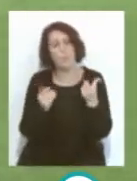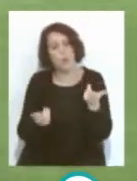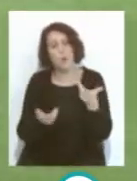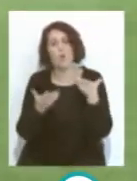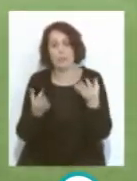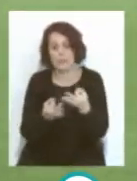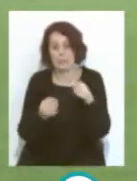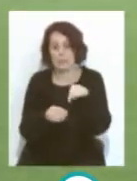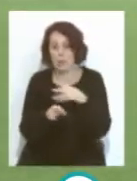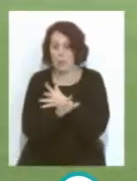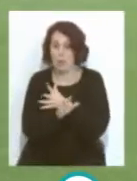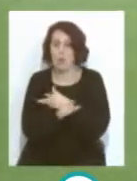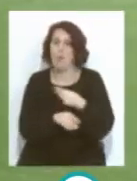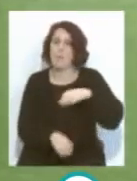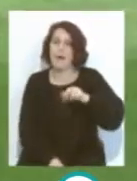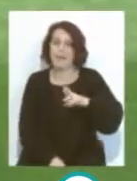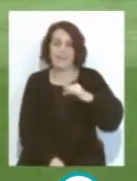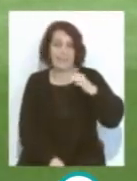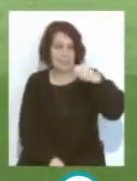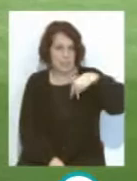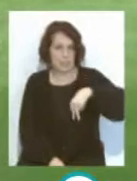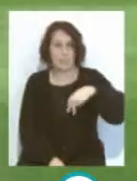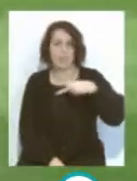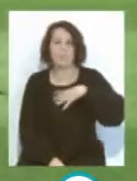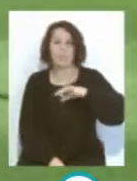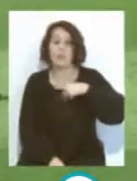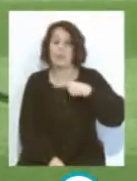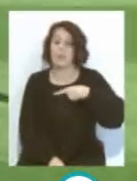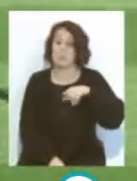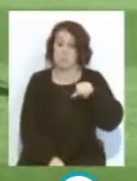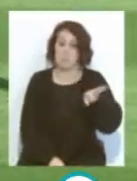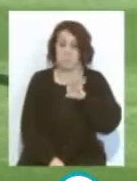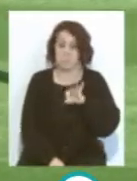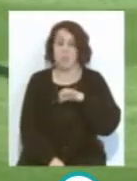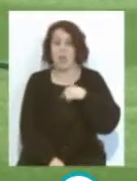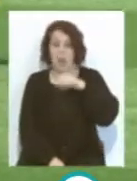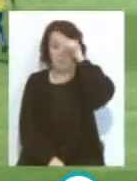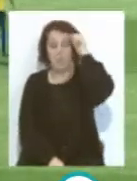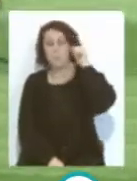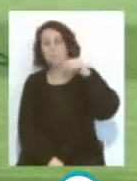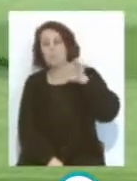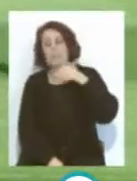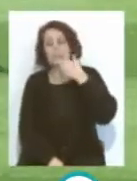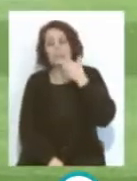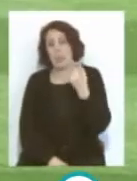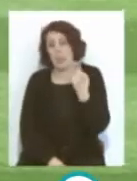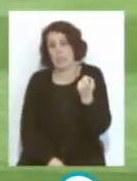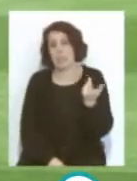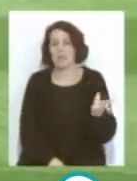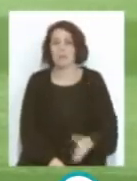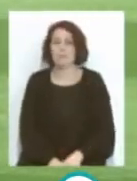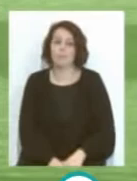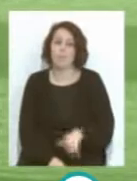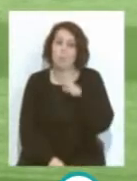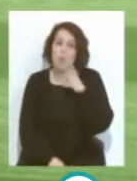justamente en este jugador, Álex Martín, que pueda ser una de las alternativas para Álvaro en un momento determinado, ante